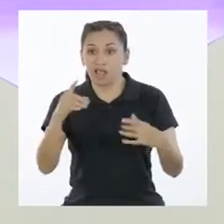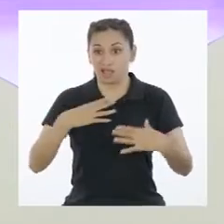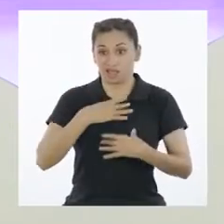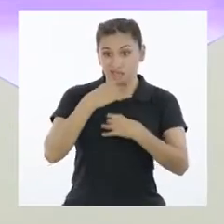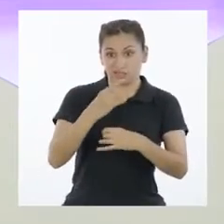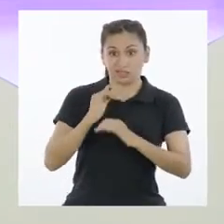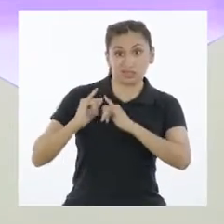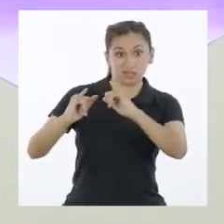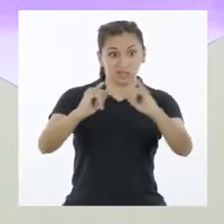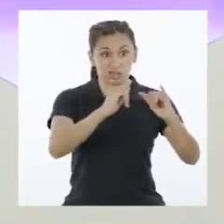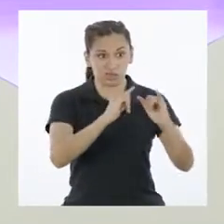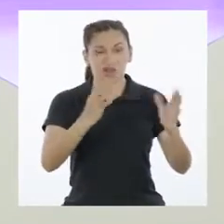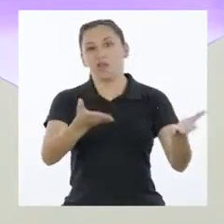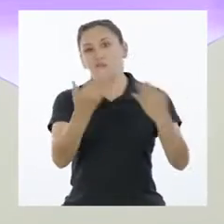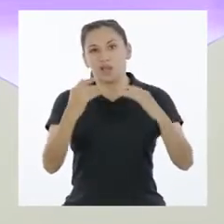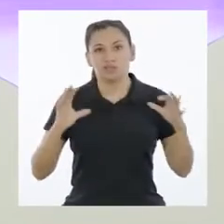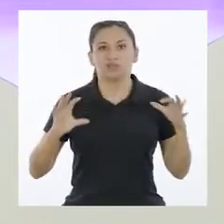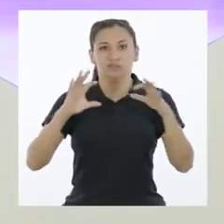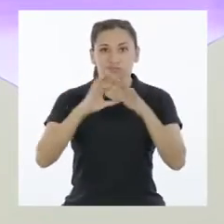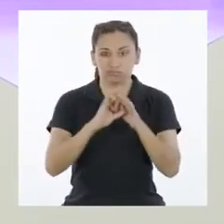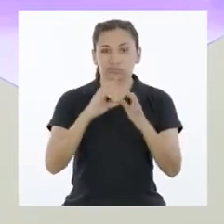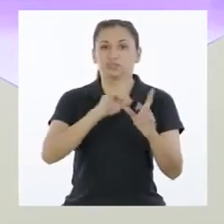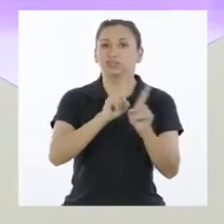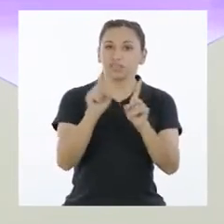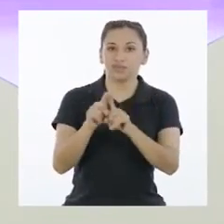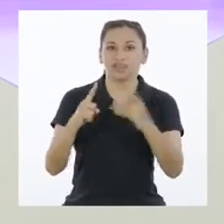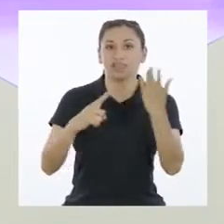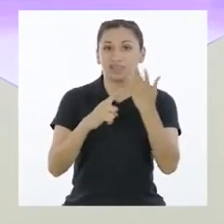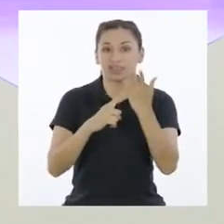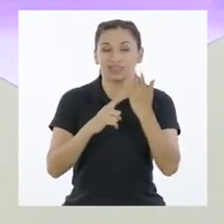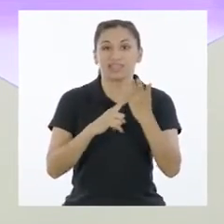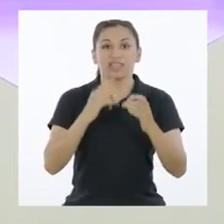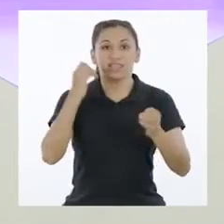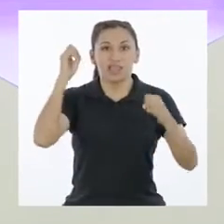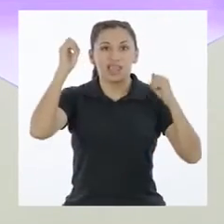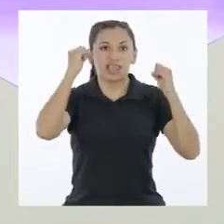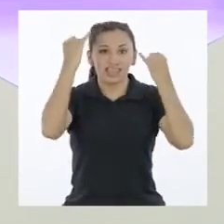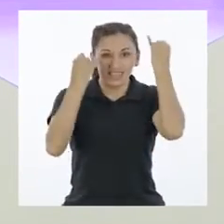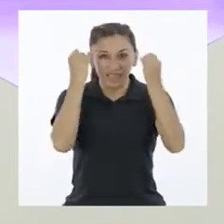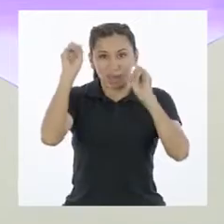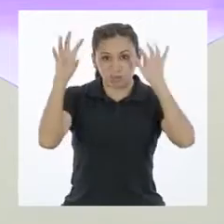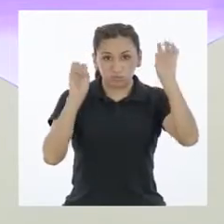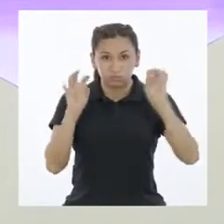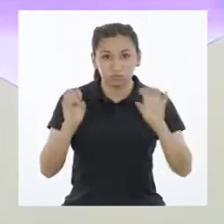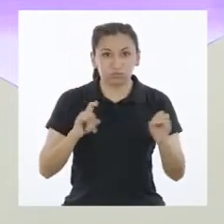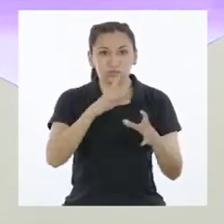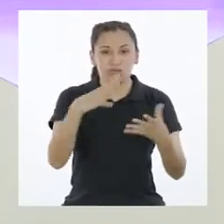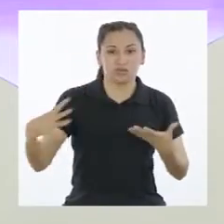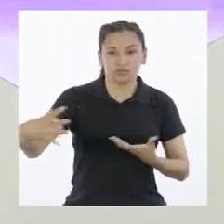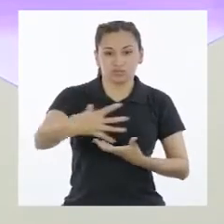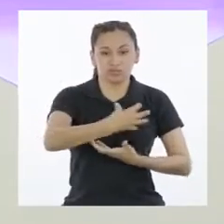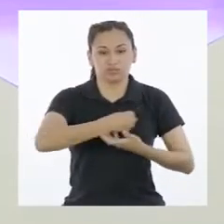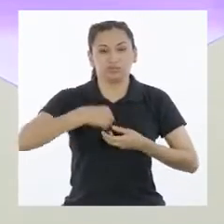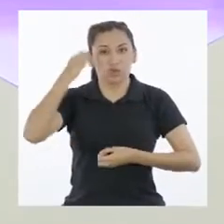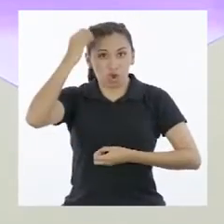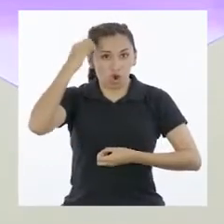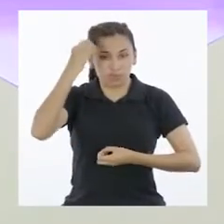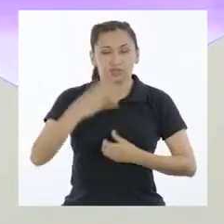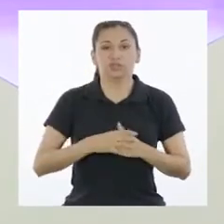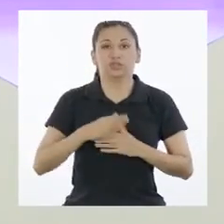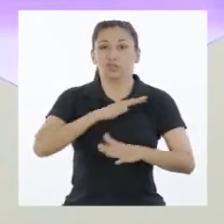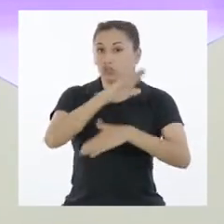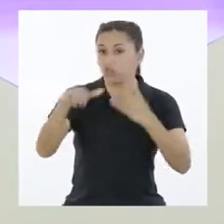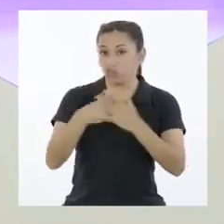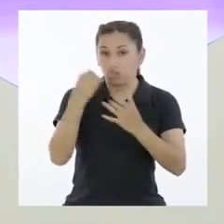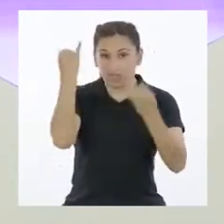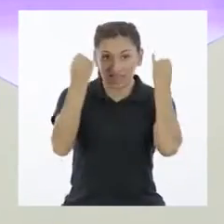interesadas en abordar el mismo asunto público y, a través de la técnica de lluvia de ideas, recoge sus aportes sobre las posibles soluciones.